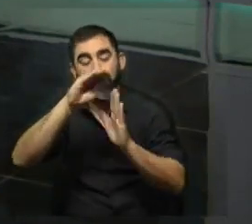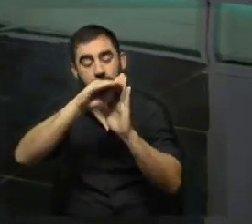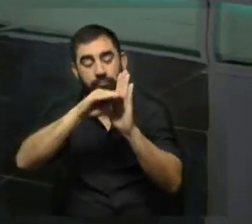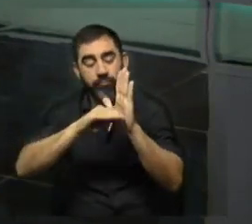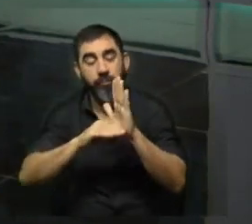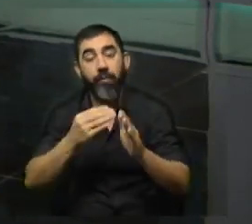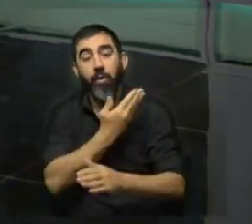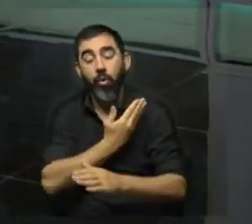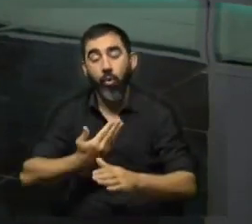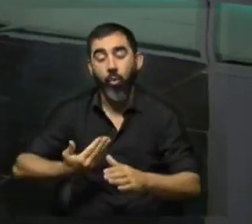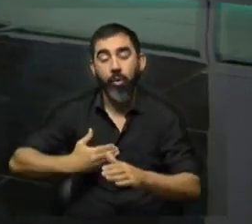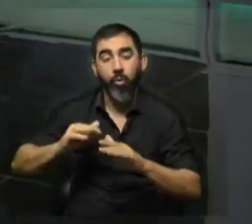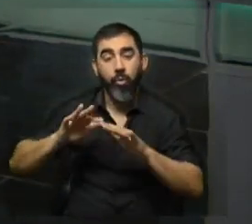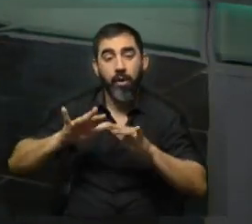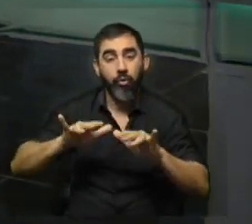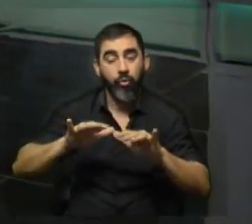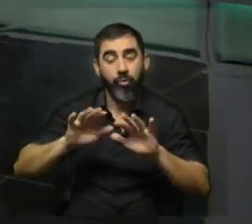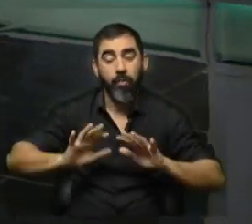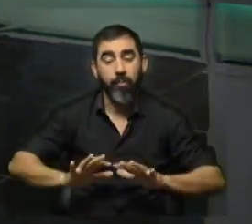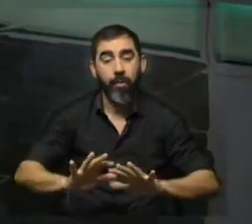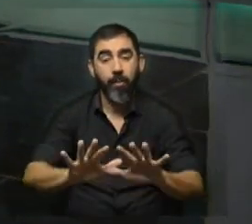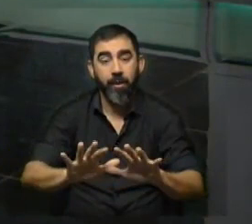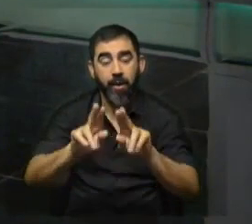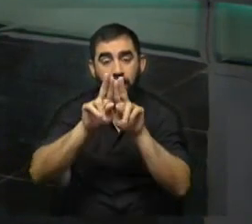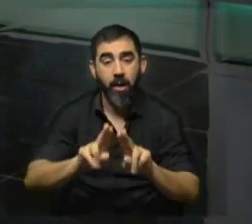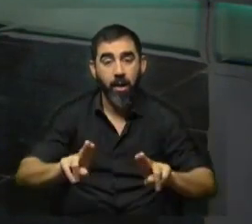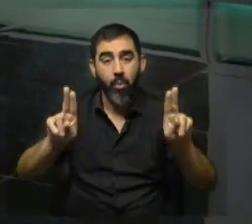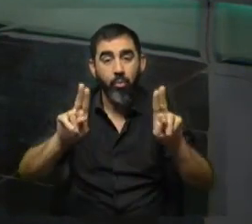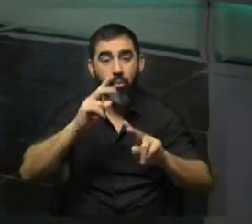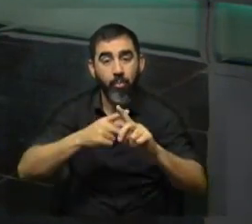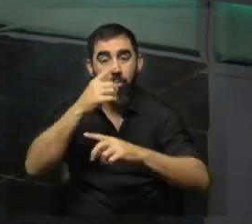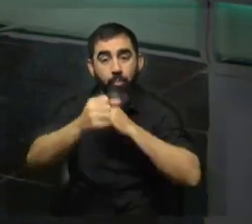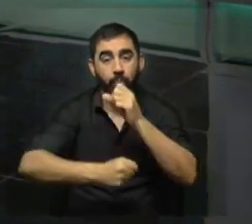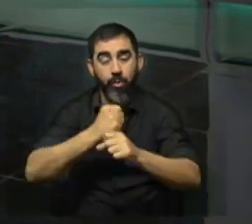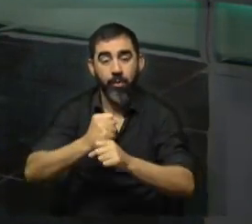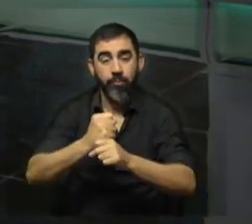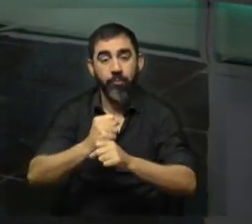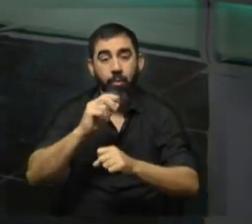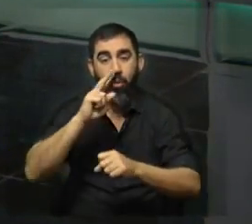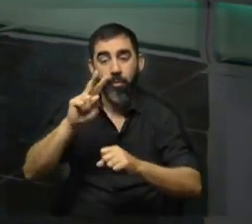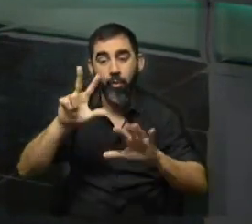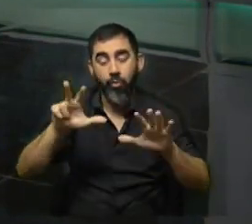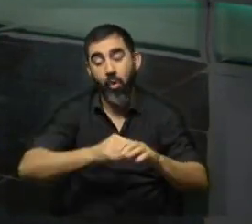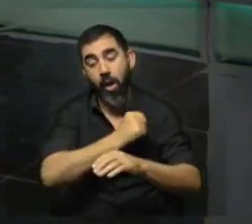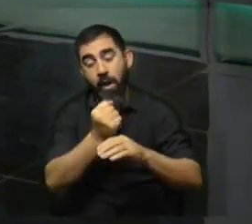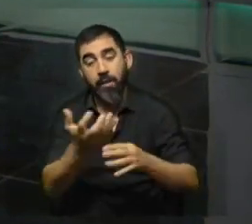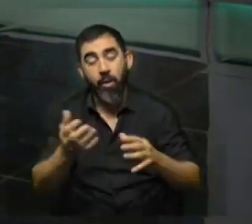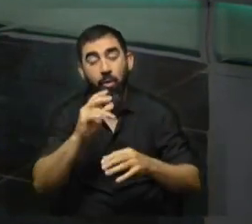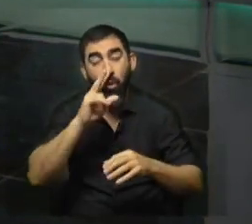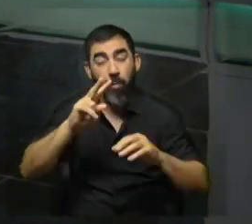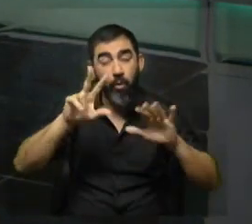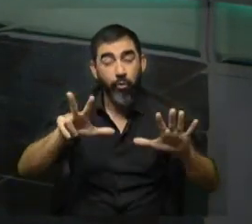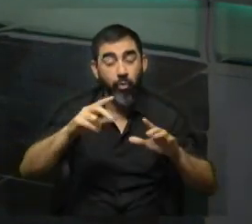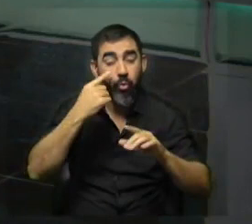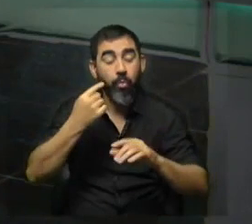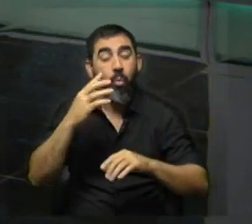índice de gobierno electrónico que elabora bien anualmente Naciones Unidas desde el año 2008, cuando el país se ubicaba en el